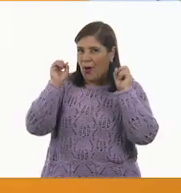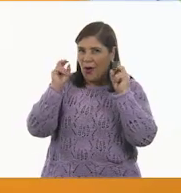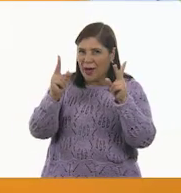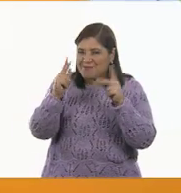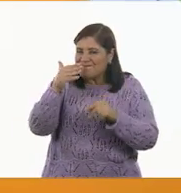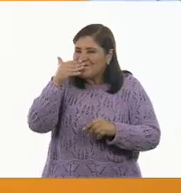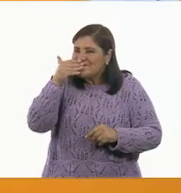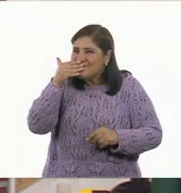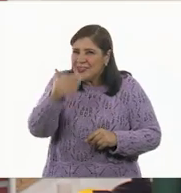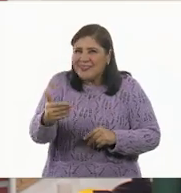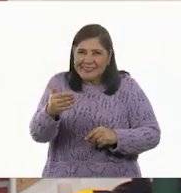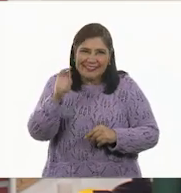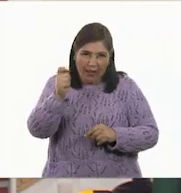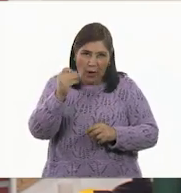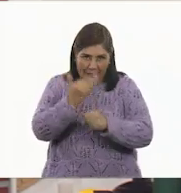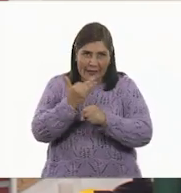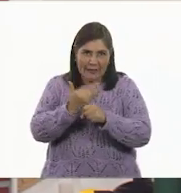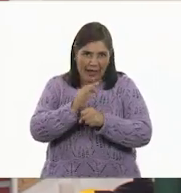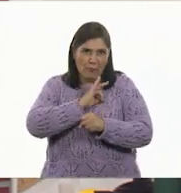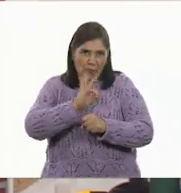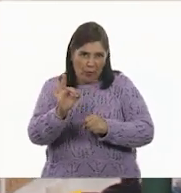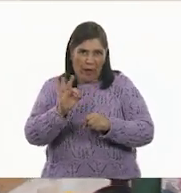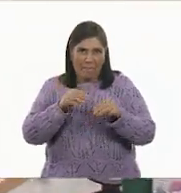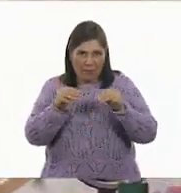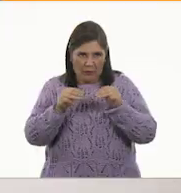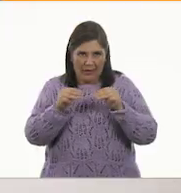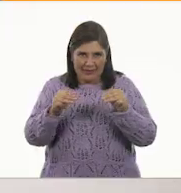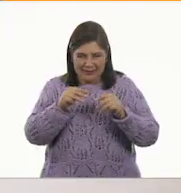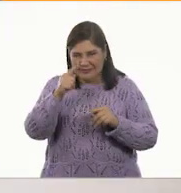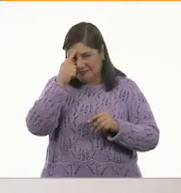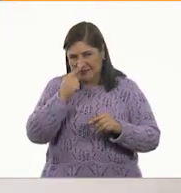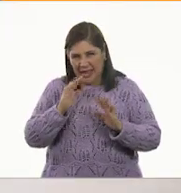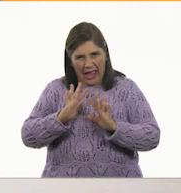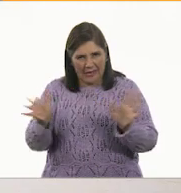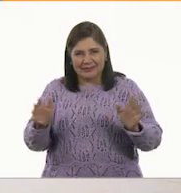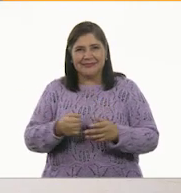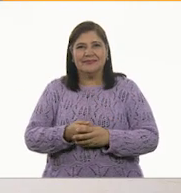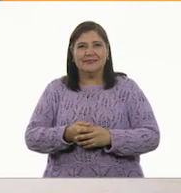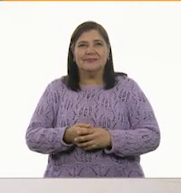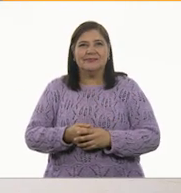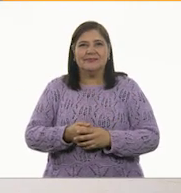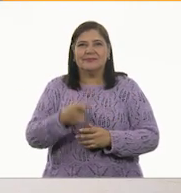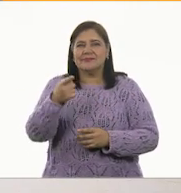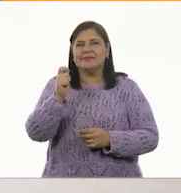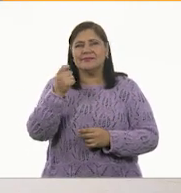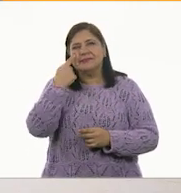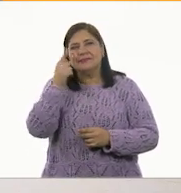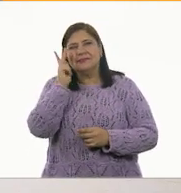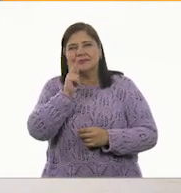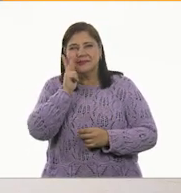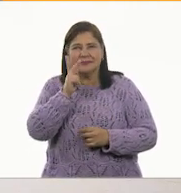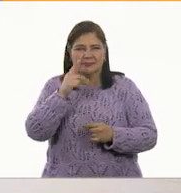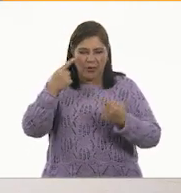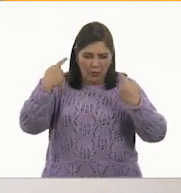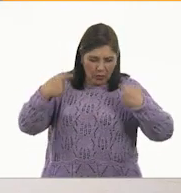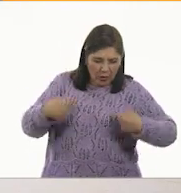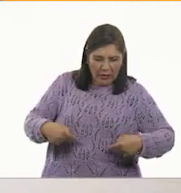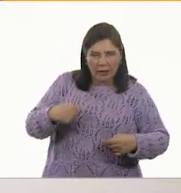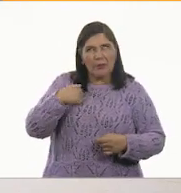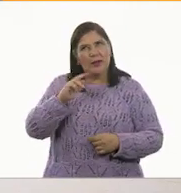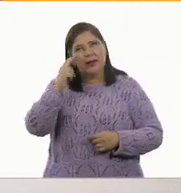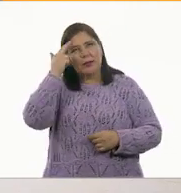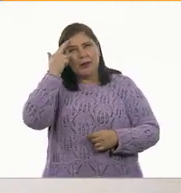Ok, excelente. Ahora sí nos podemos mover, estatuas. Qué bien lo hiciste. Vamos a practicar esta pose que todo el tiempo la estamos tratando de